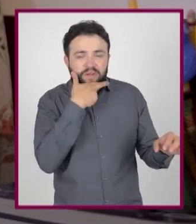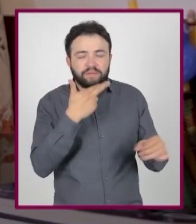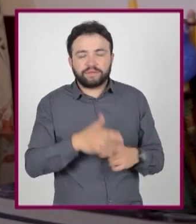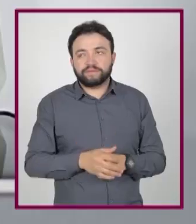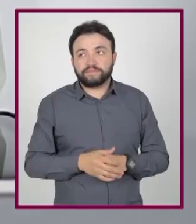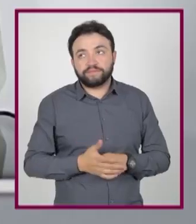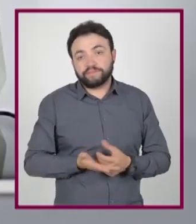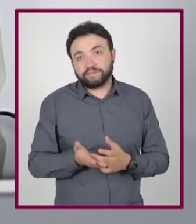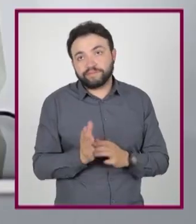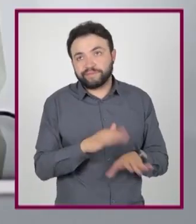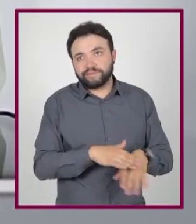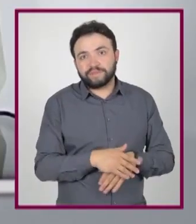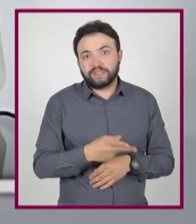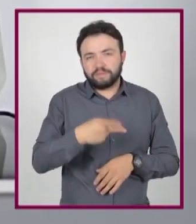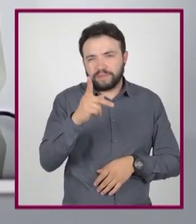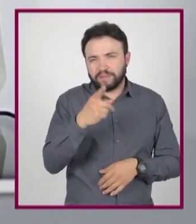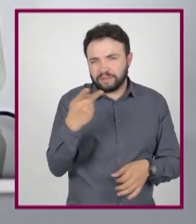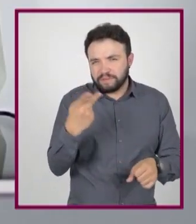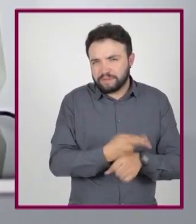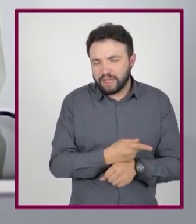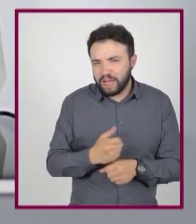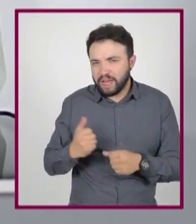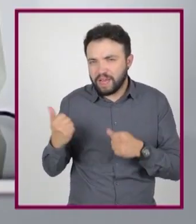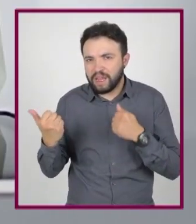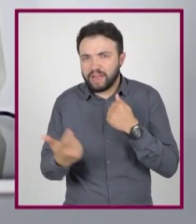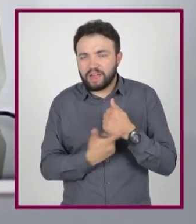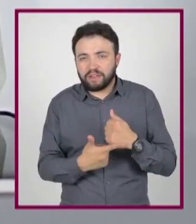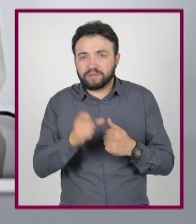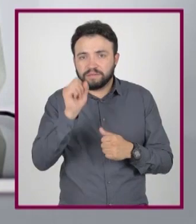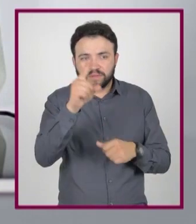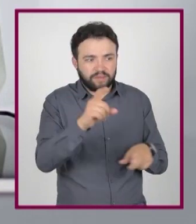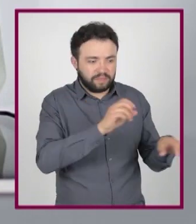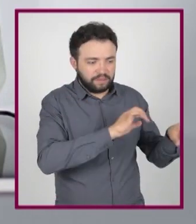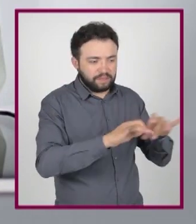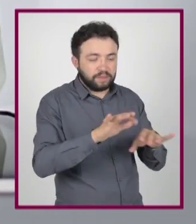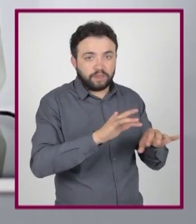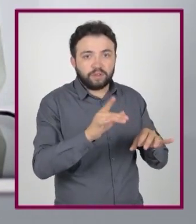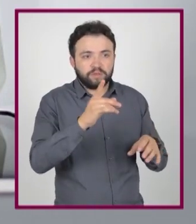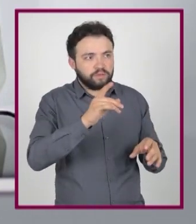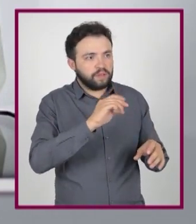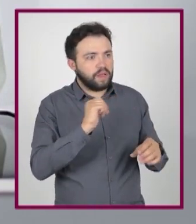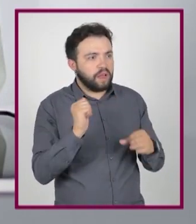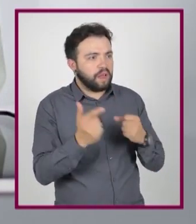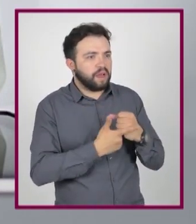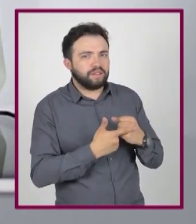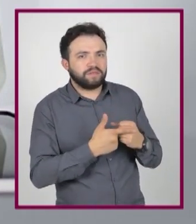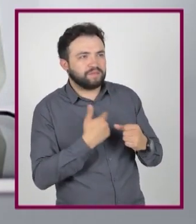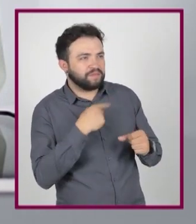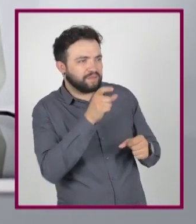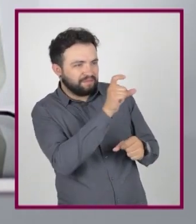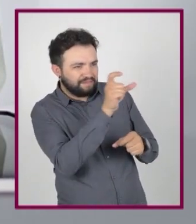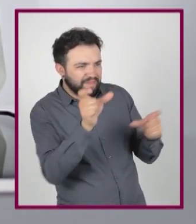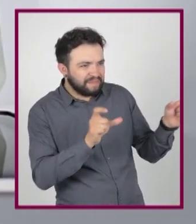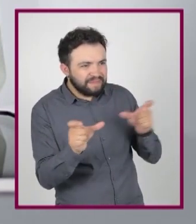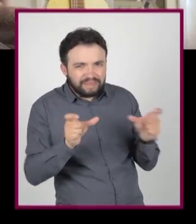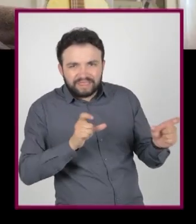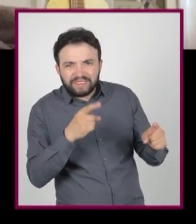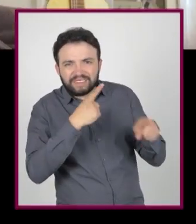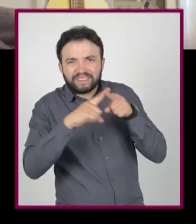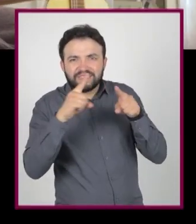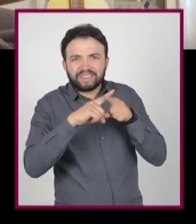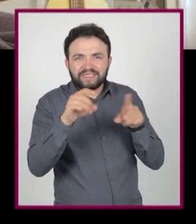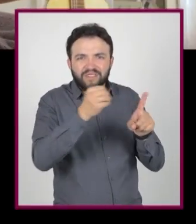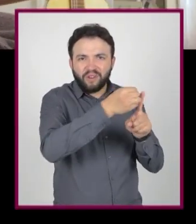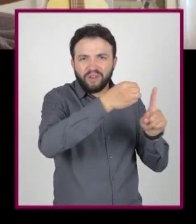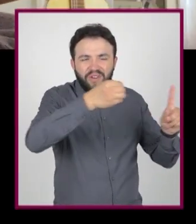Lo hace más rápido. Ajá. ¿Pero te ha pasado que alguna vez el texto predictivo escribe algo que no estabas buscando y cambie